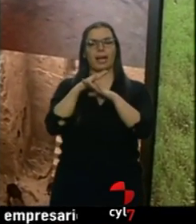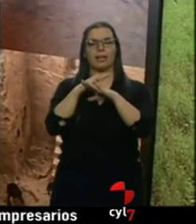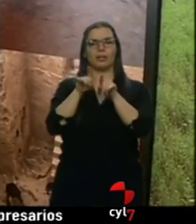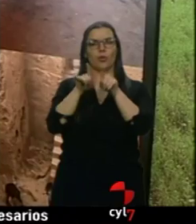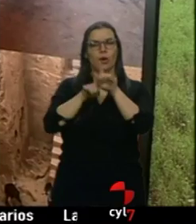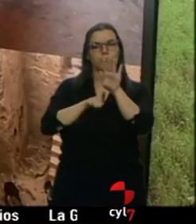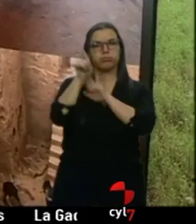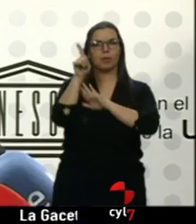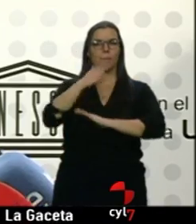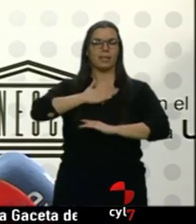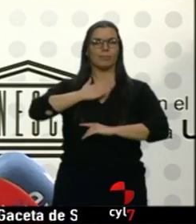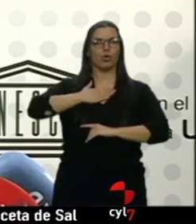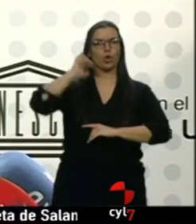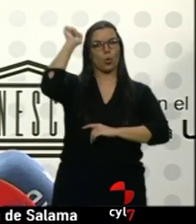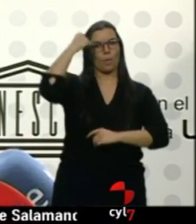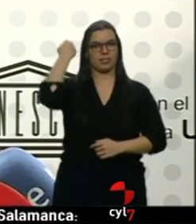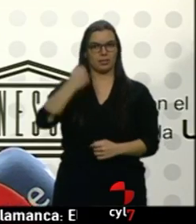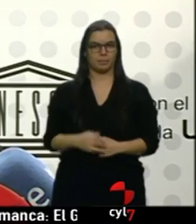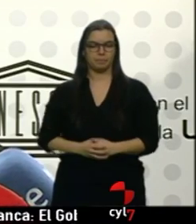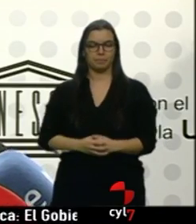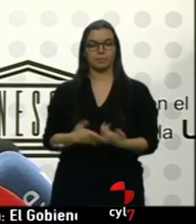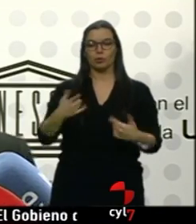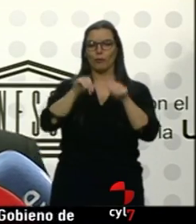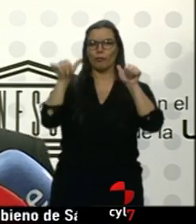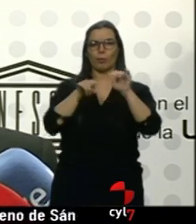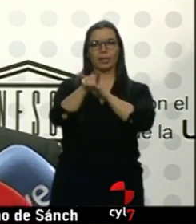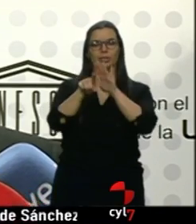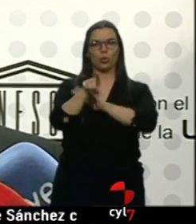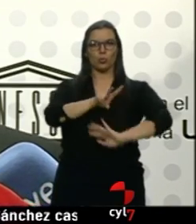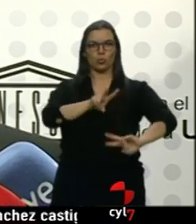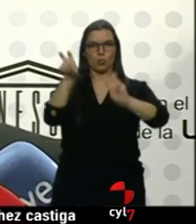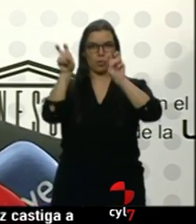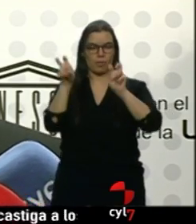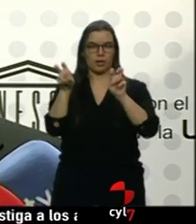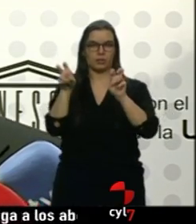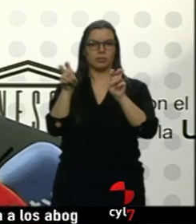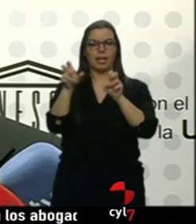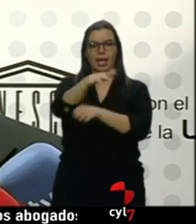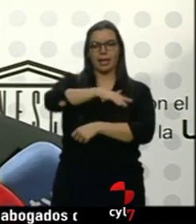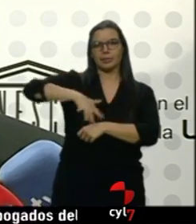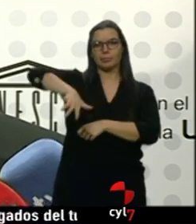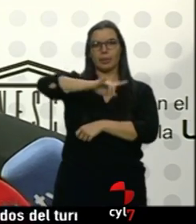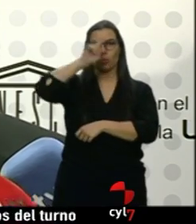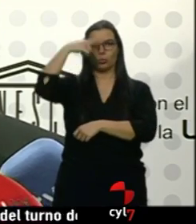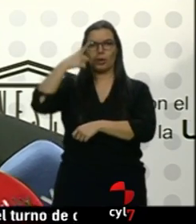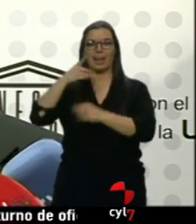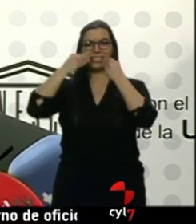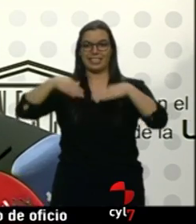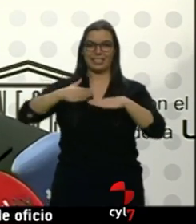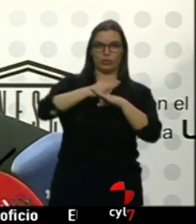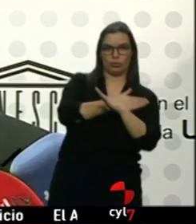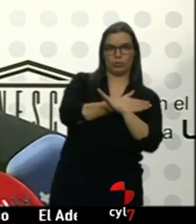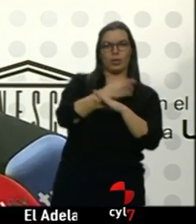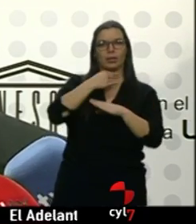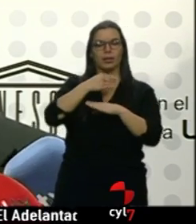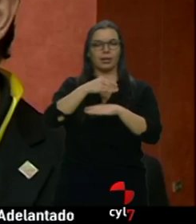una nueva fórmula de gestión de espacios culturales prehistóricos que son ricos en